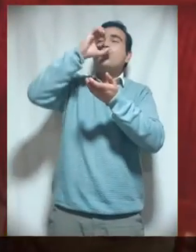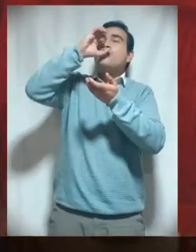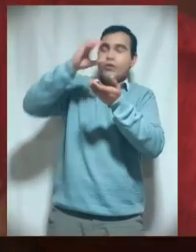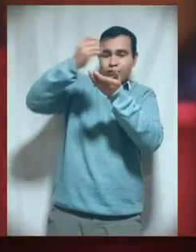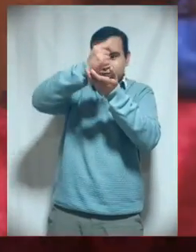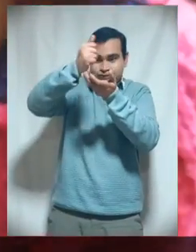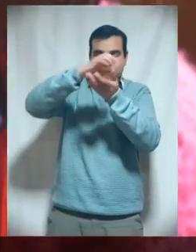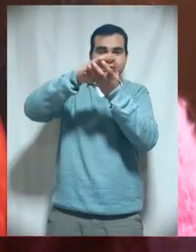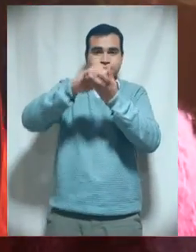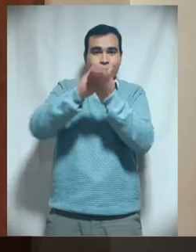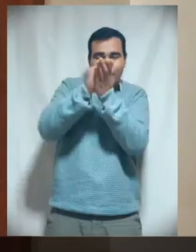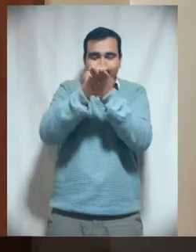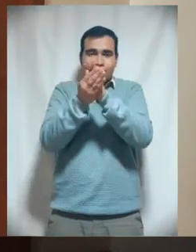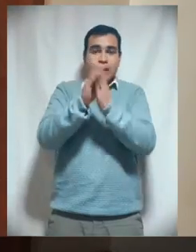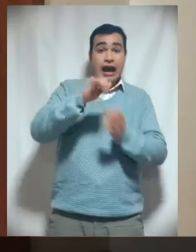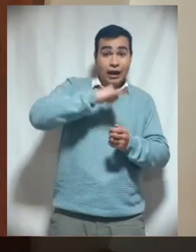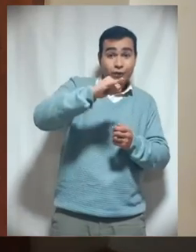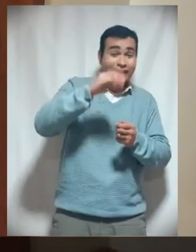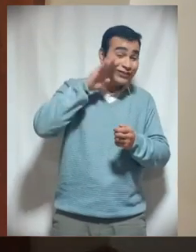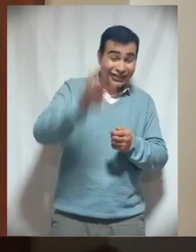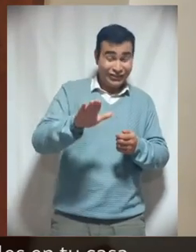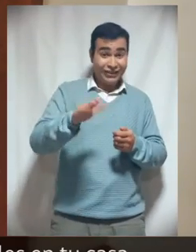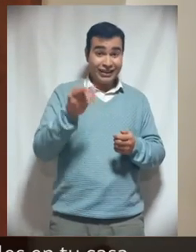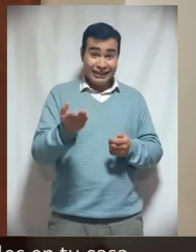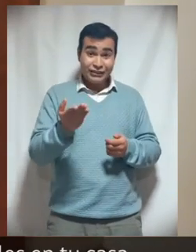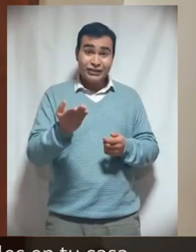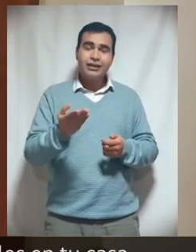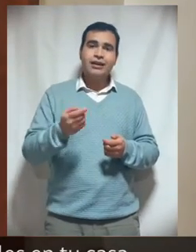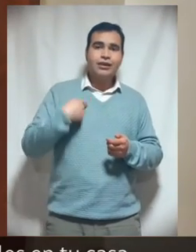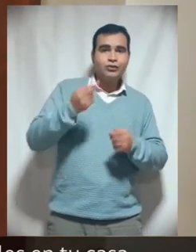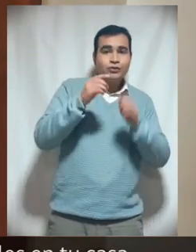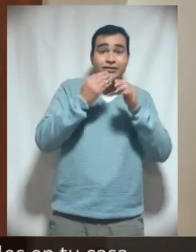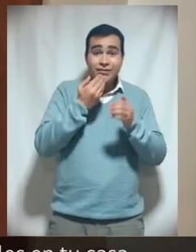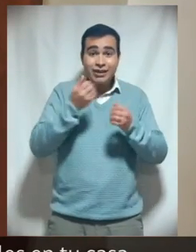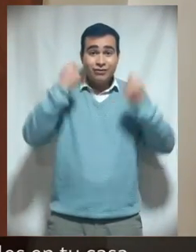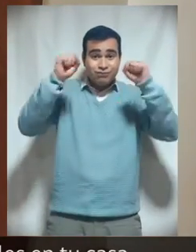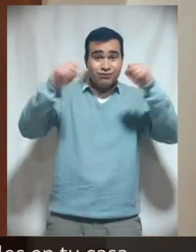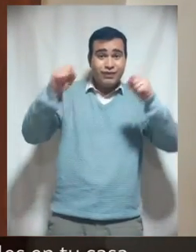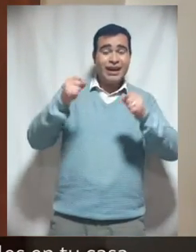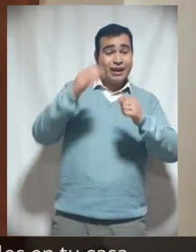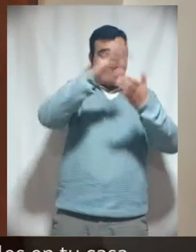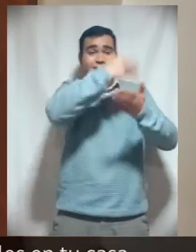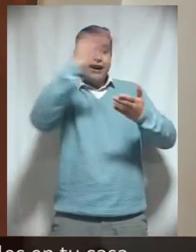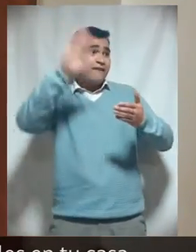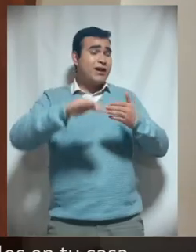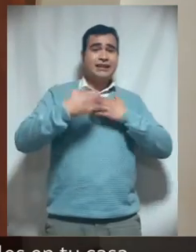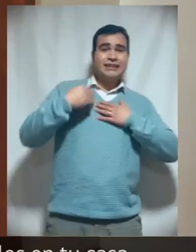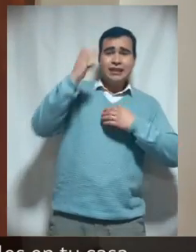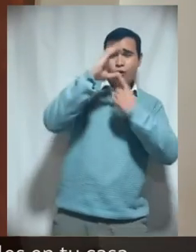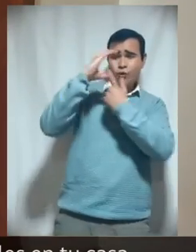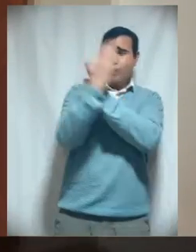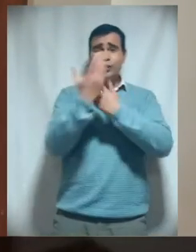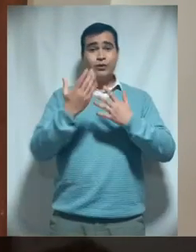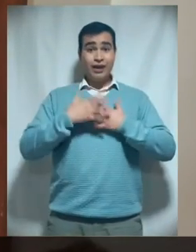y leche condensada. Al igual que ella y ellos, tú también puedes realizar actividades deportivas, artísticas y culturales